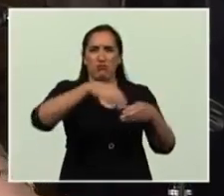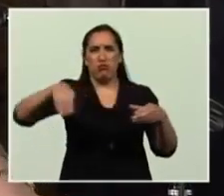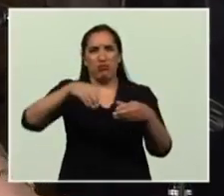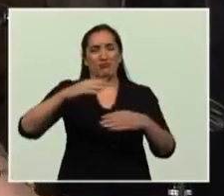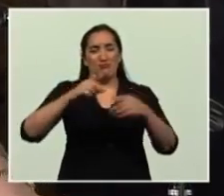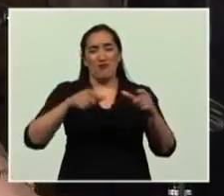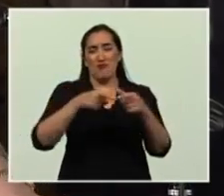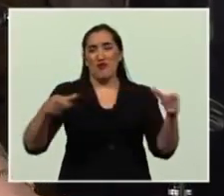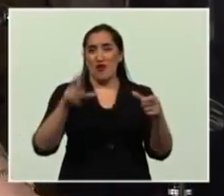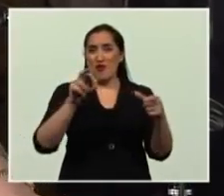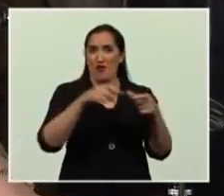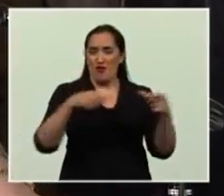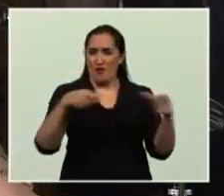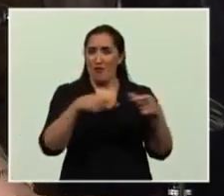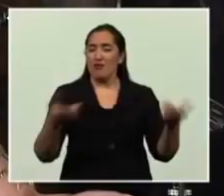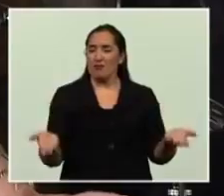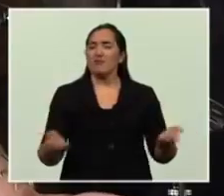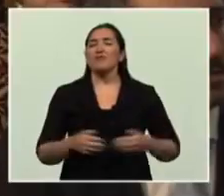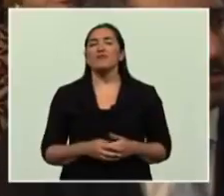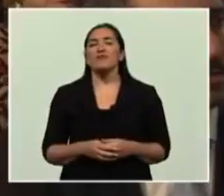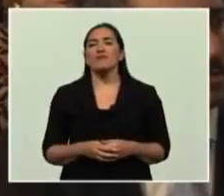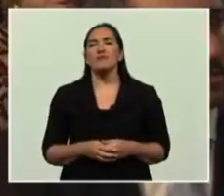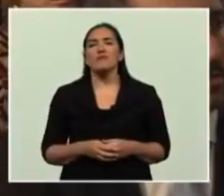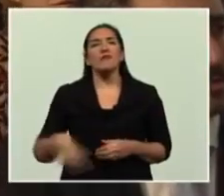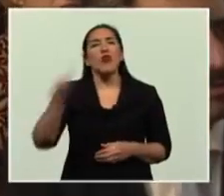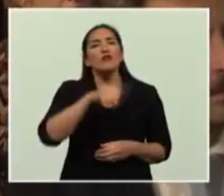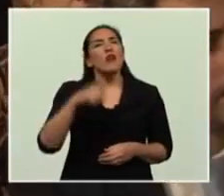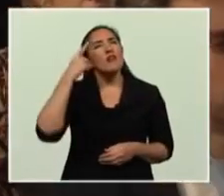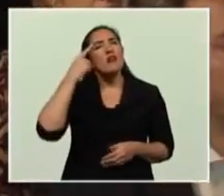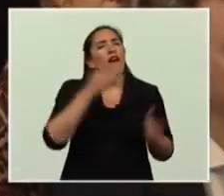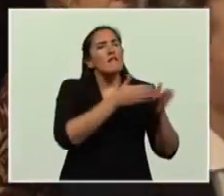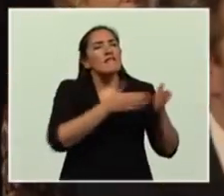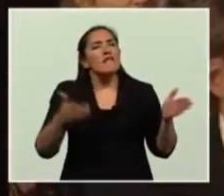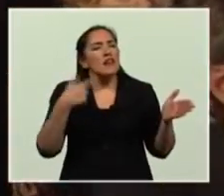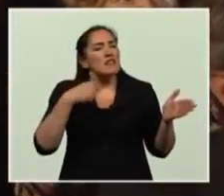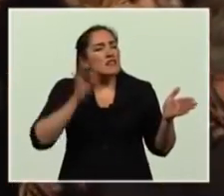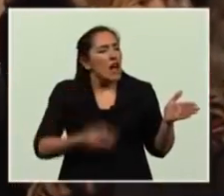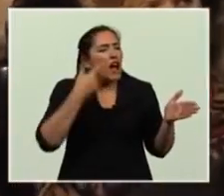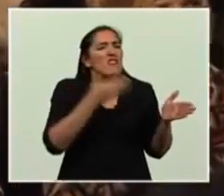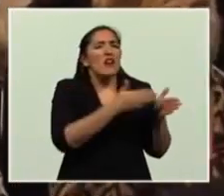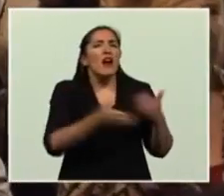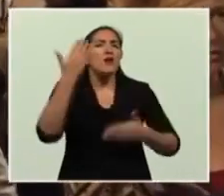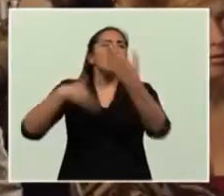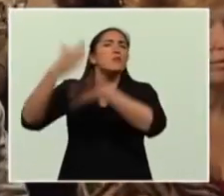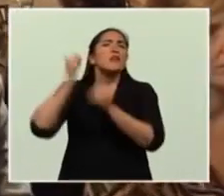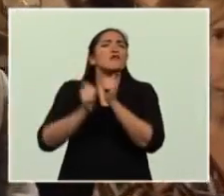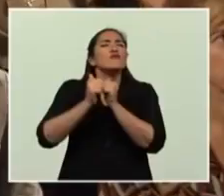recordar la historia no es